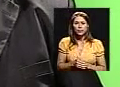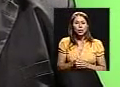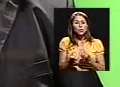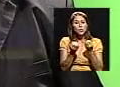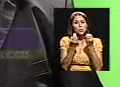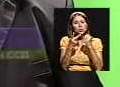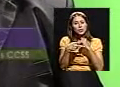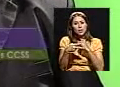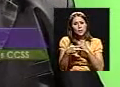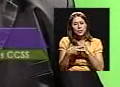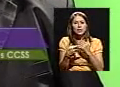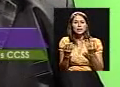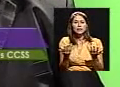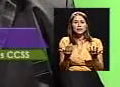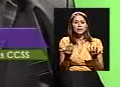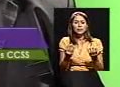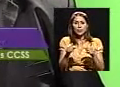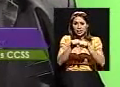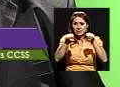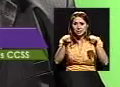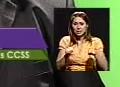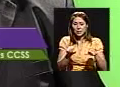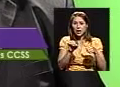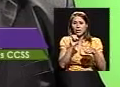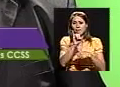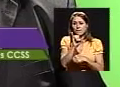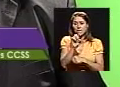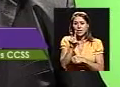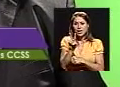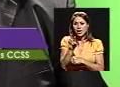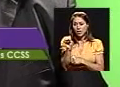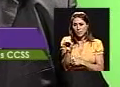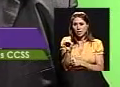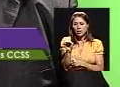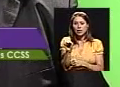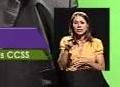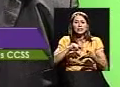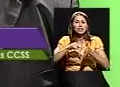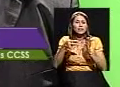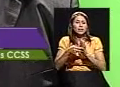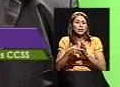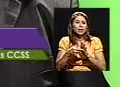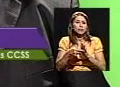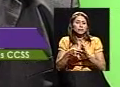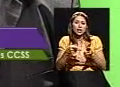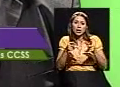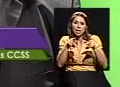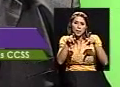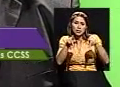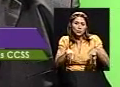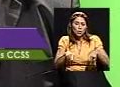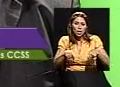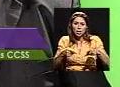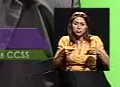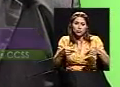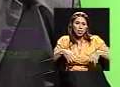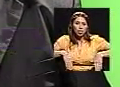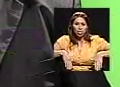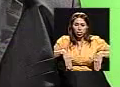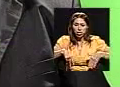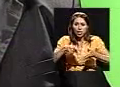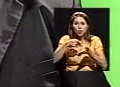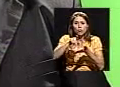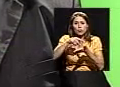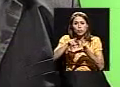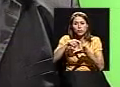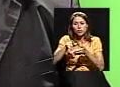en muchos casos, a nivel del régimen de invalidez, vejez y muerte, se debe a que aún no cuentan con las cuotas